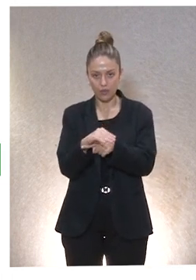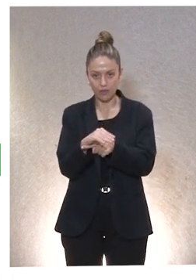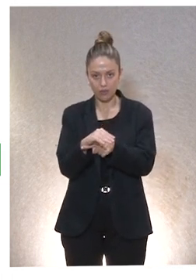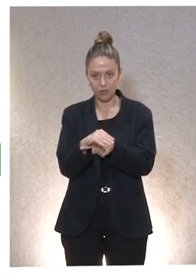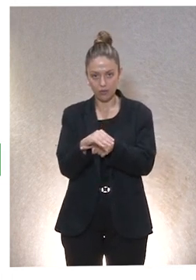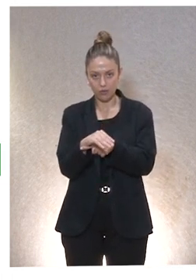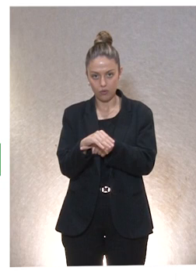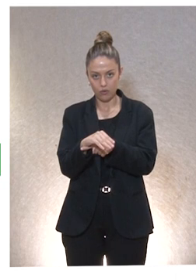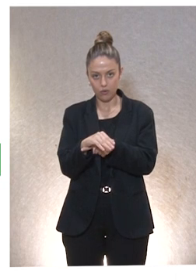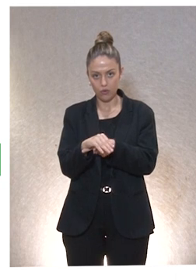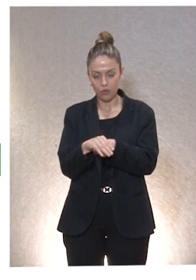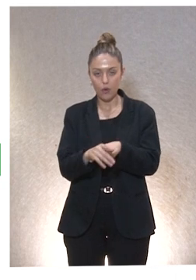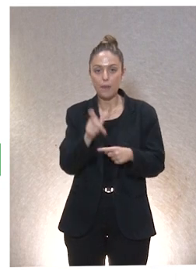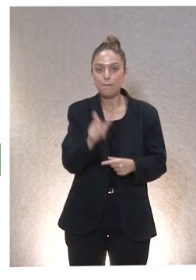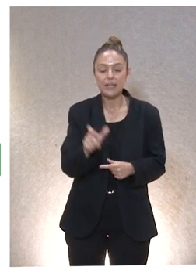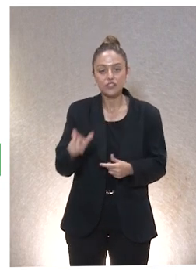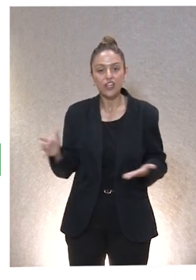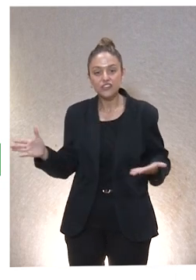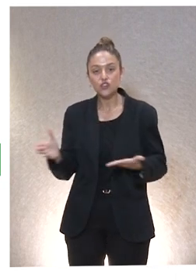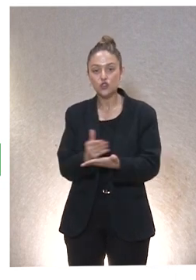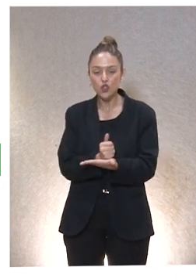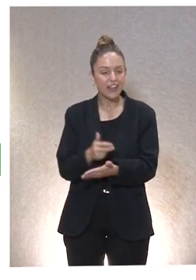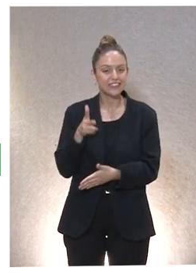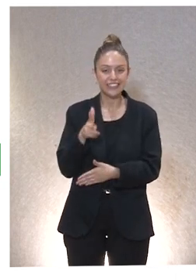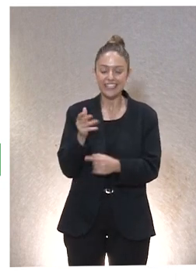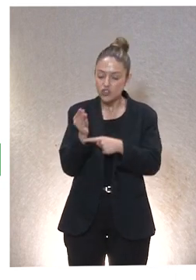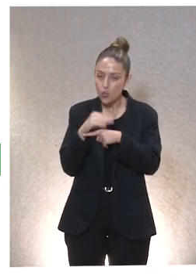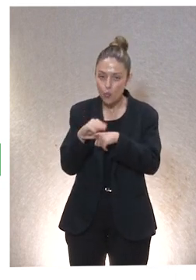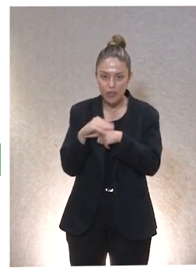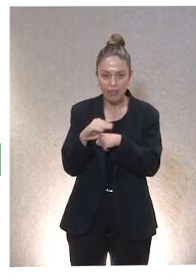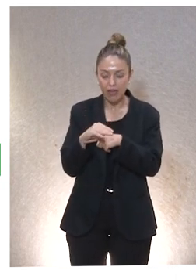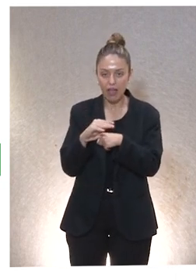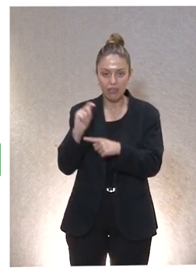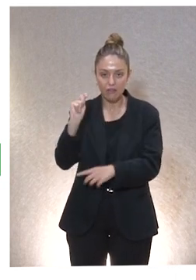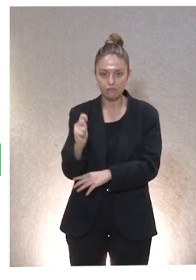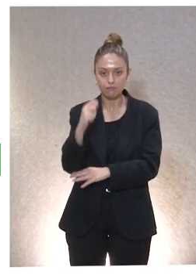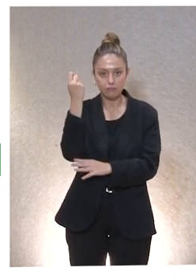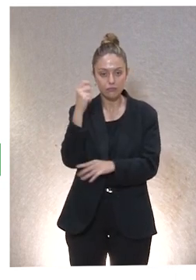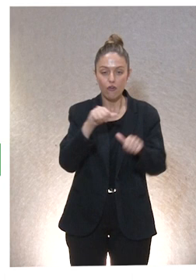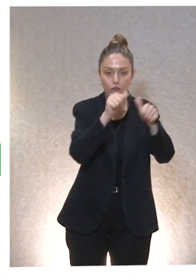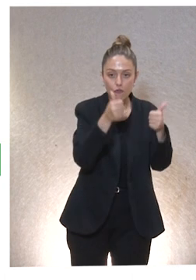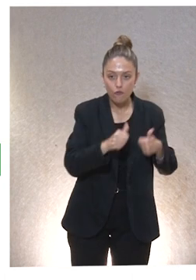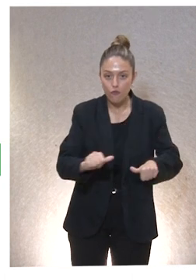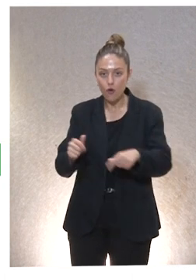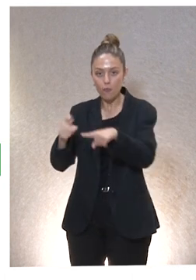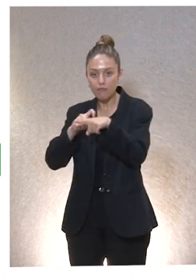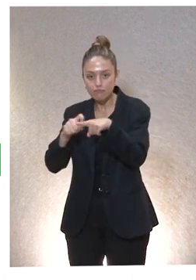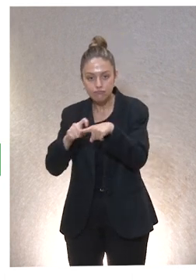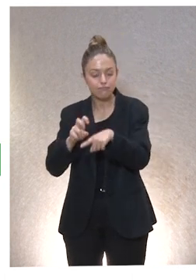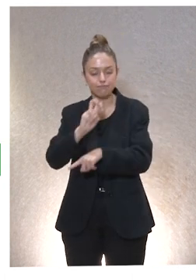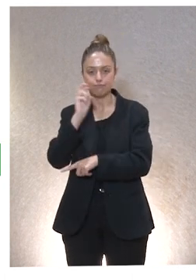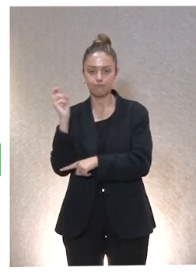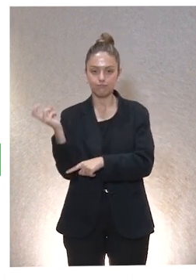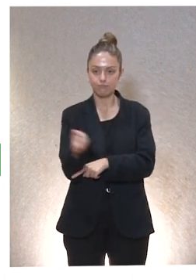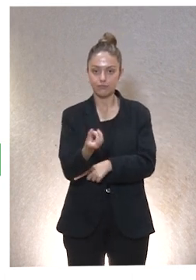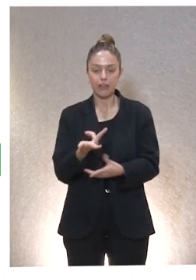nuestra dignidad, todas las personas tenemos derecho a recibir los cuidados que necesitamos, en formas y modalidades que las respeten. Hay